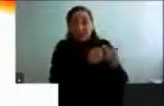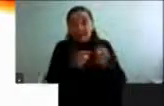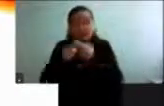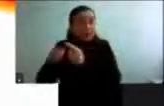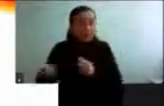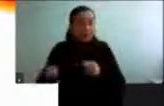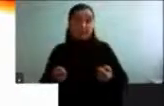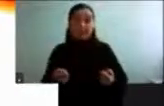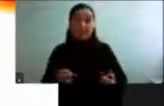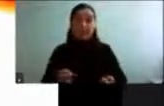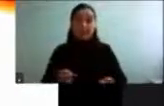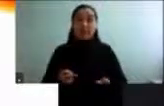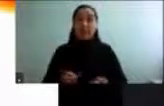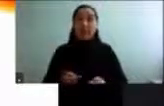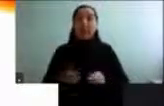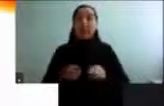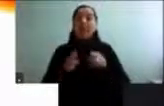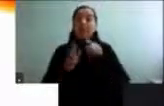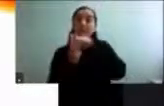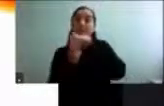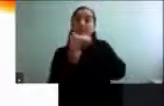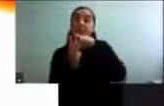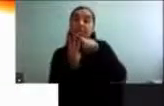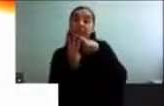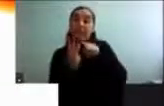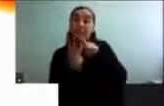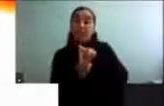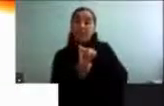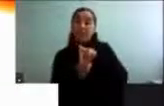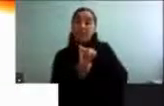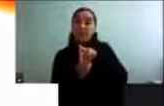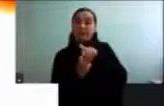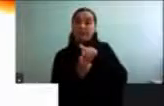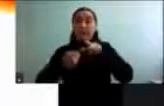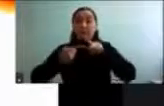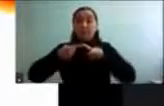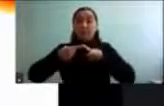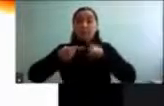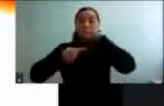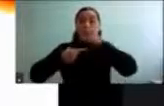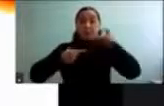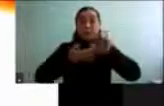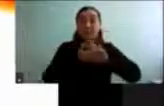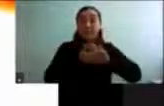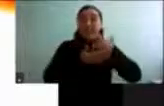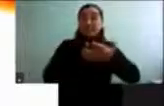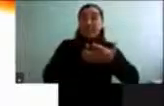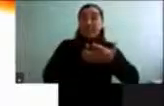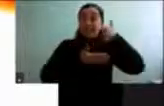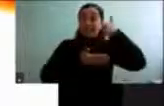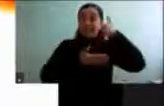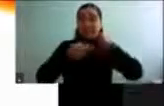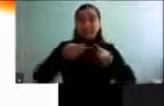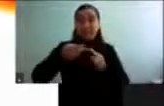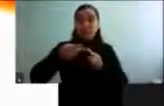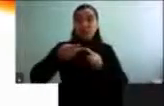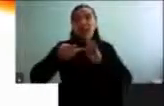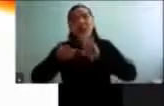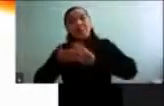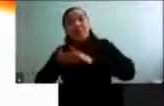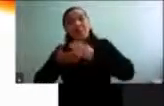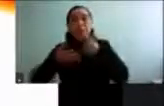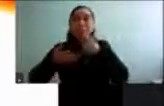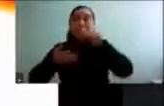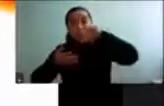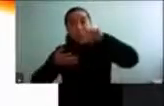se pueden dividir en tres, básicamente. Las personas sanas, las personas mayores con alguna capacidad disminuida, y las personas